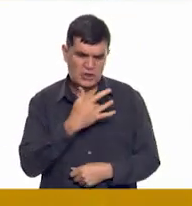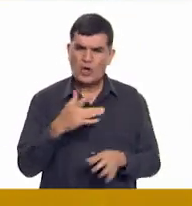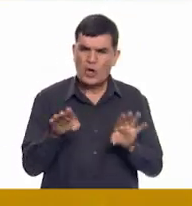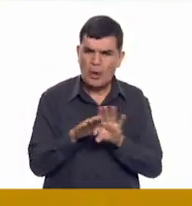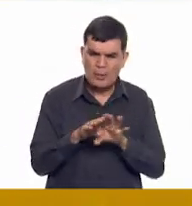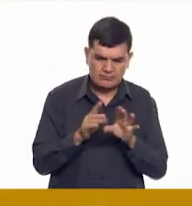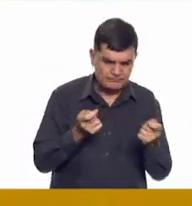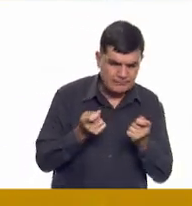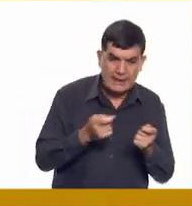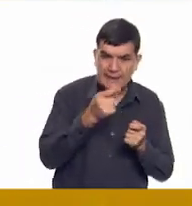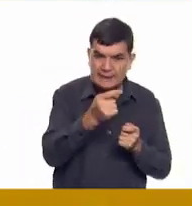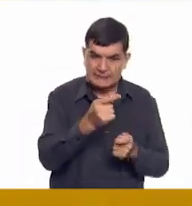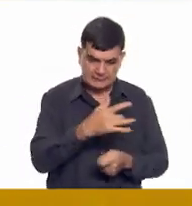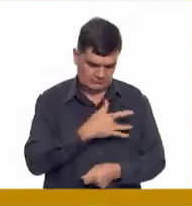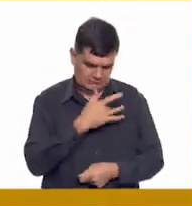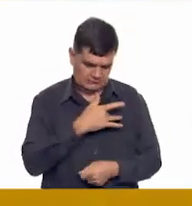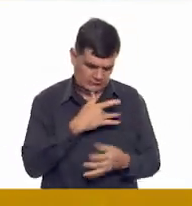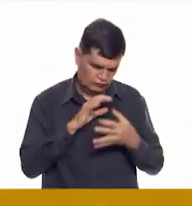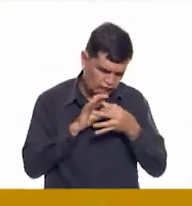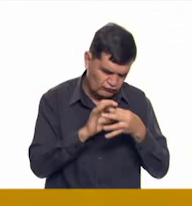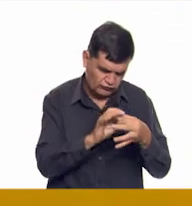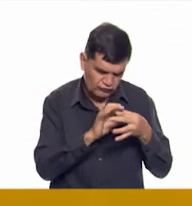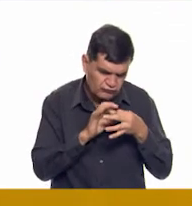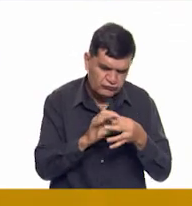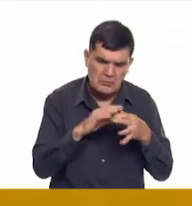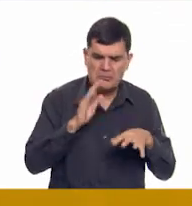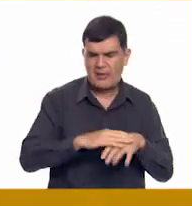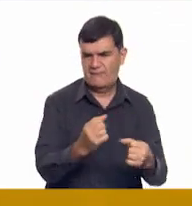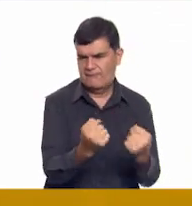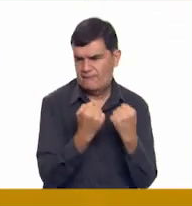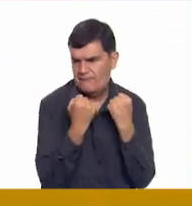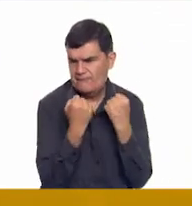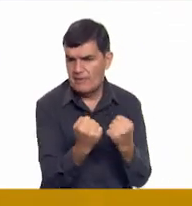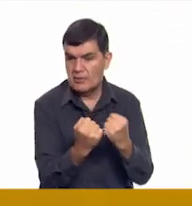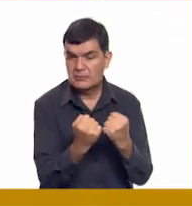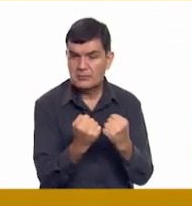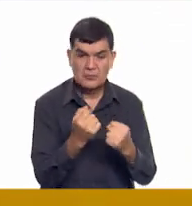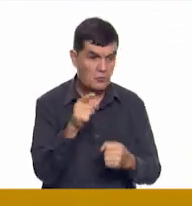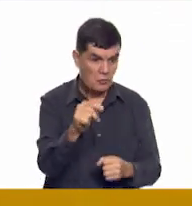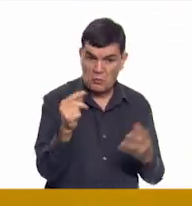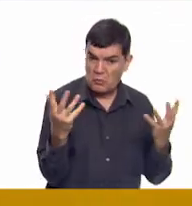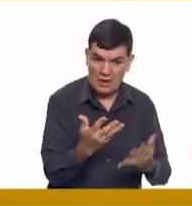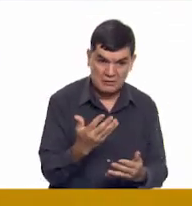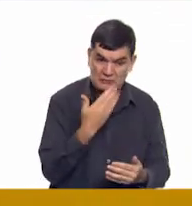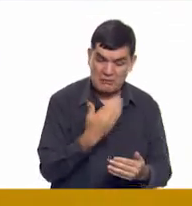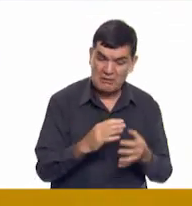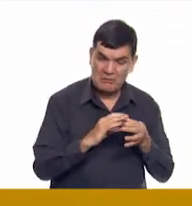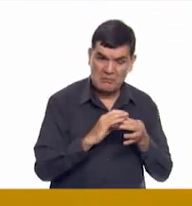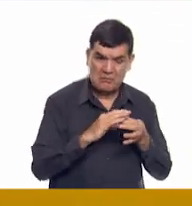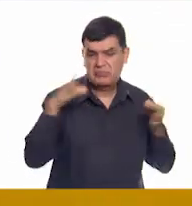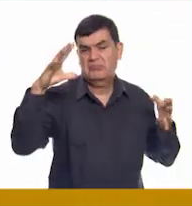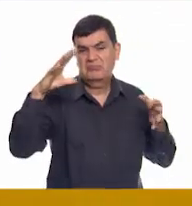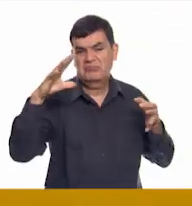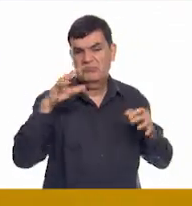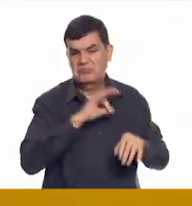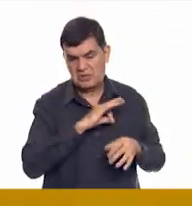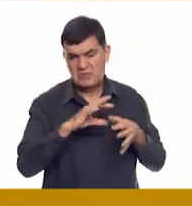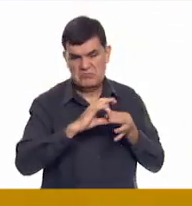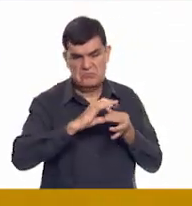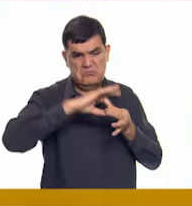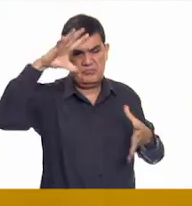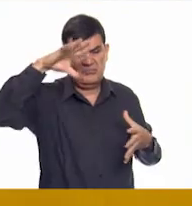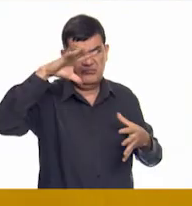porque en base a esos sentimientos podemos estrechar esos lazos. Pero si no lo hacemos bien, podría ser que los rompiéramos.